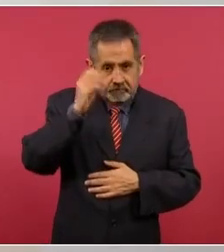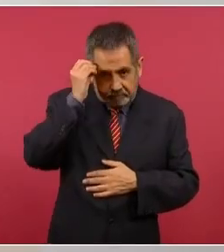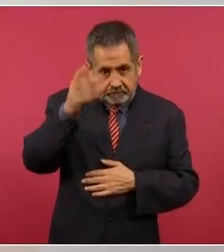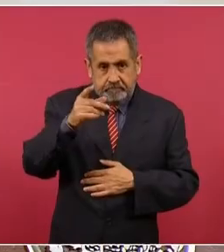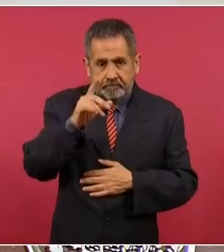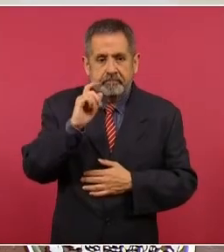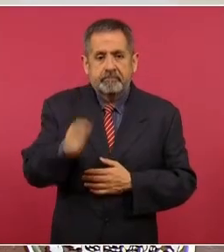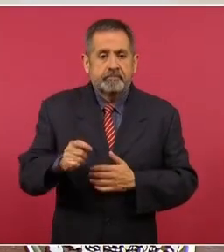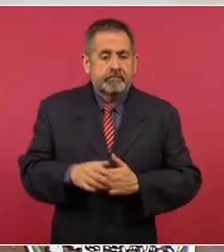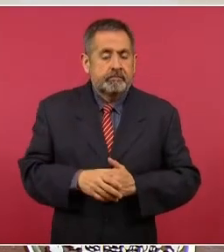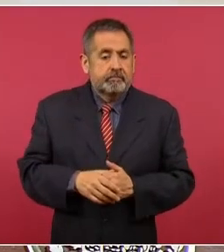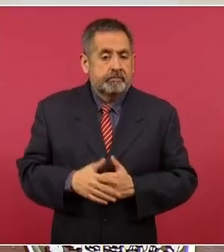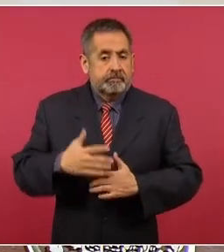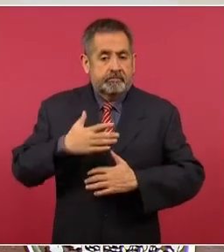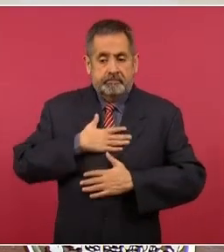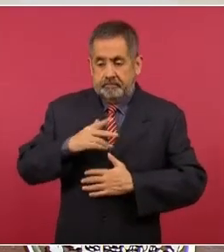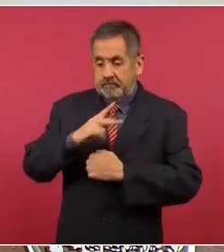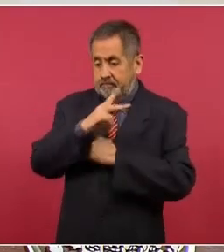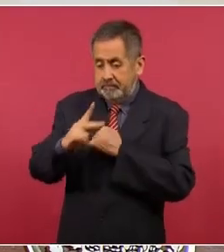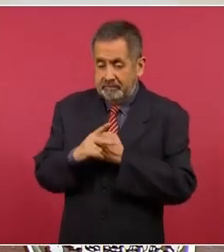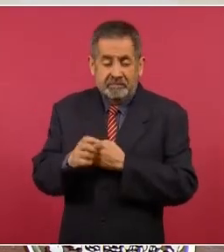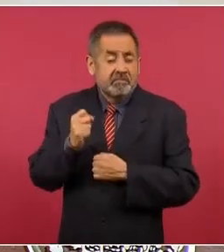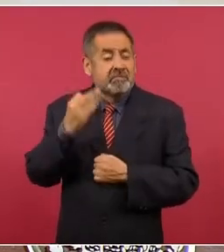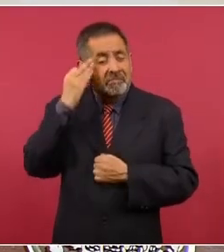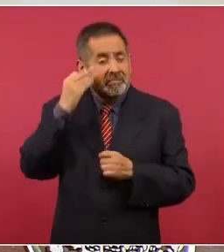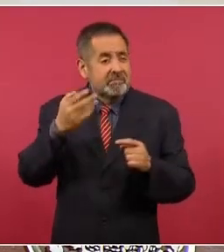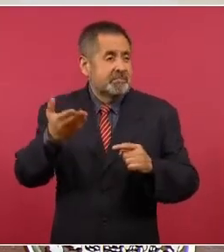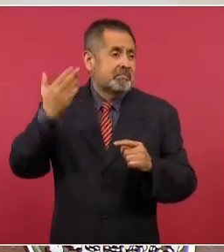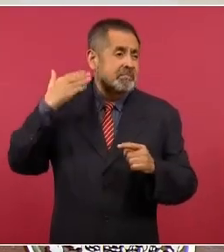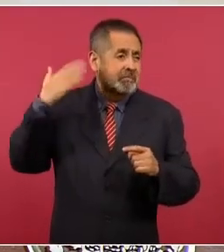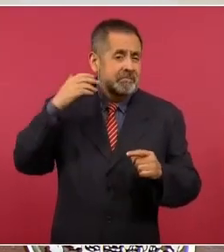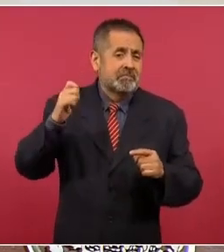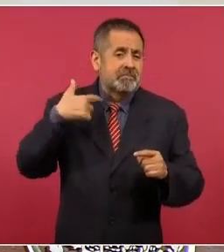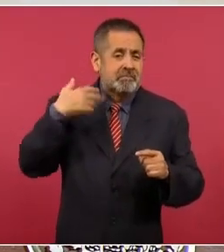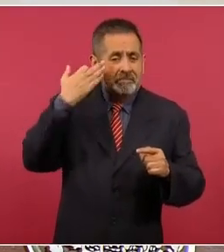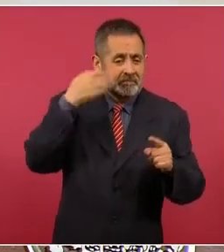Pero en nuestro país durante todo el periodo neoliberal